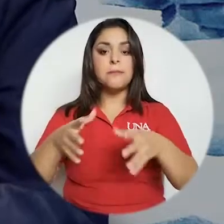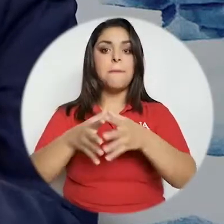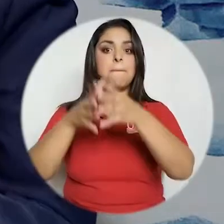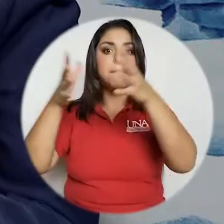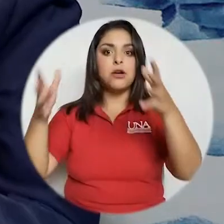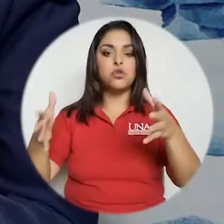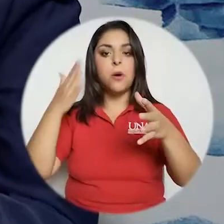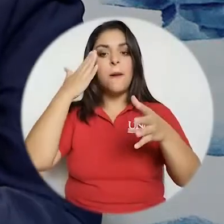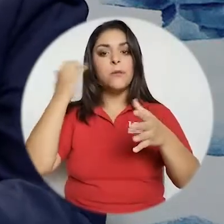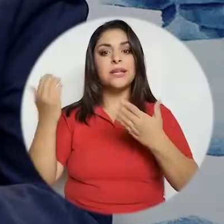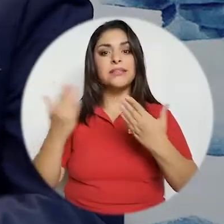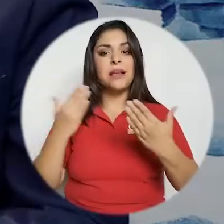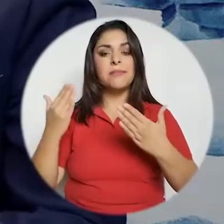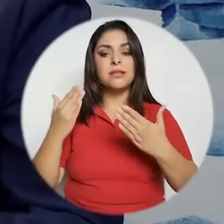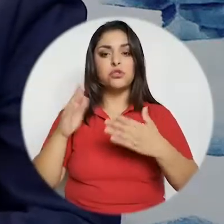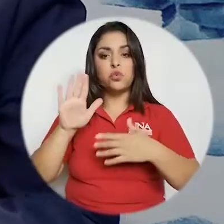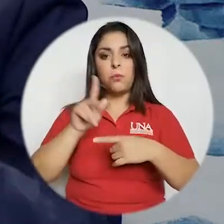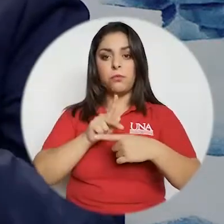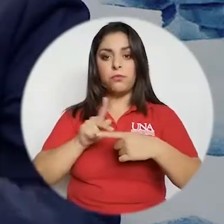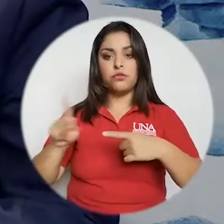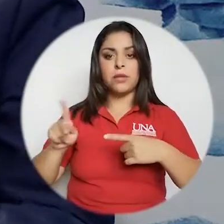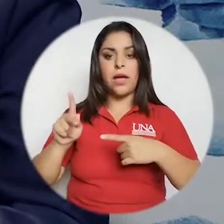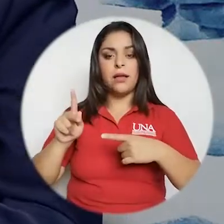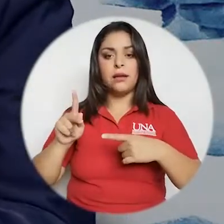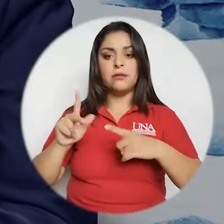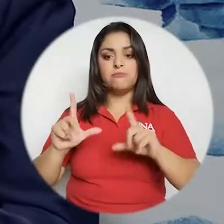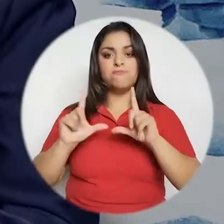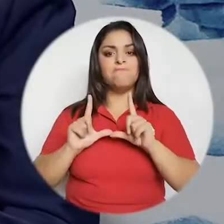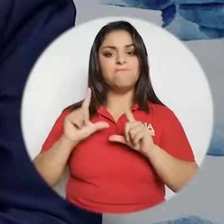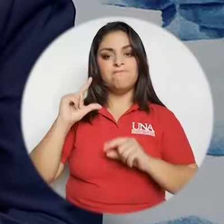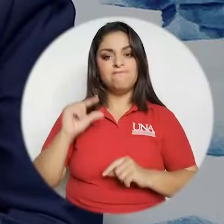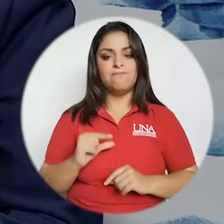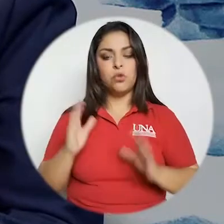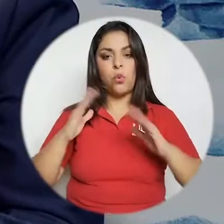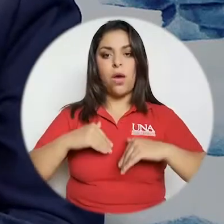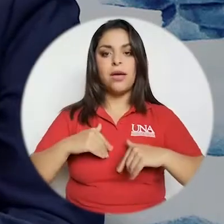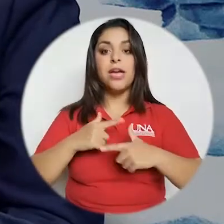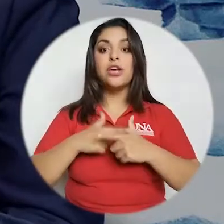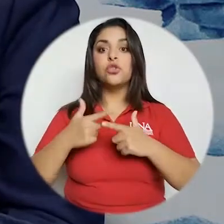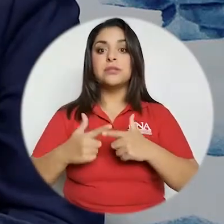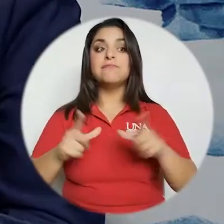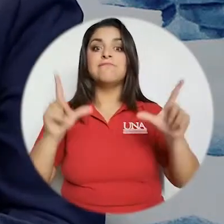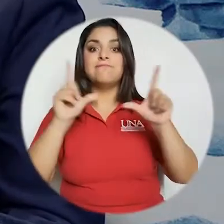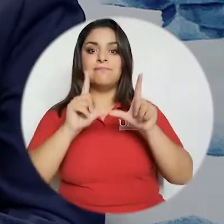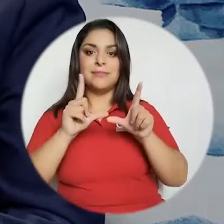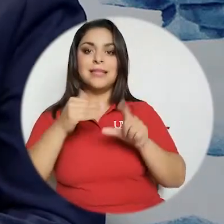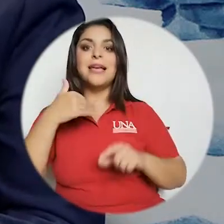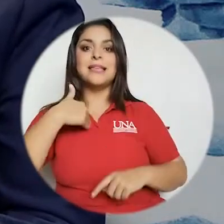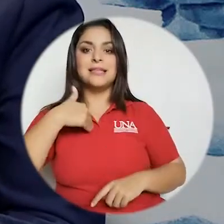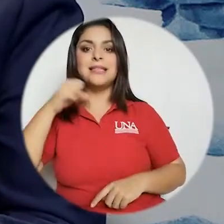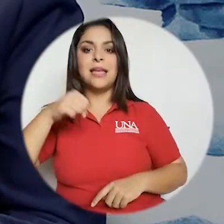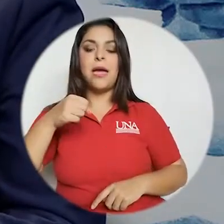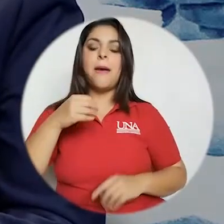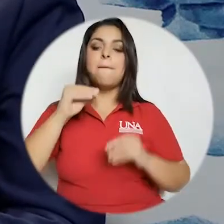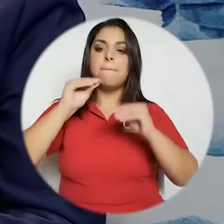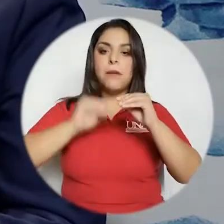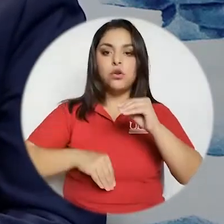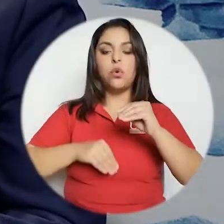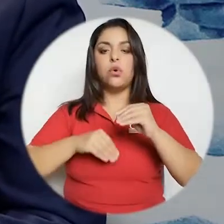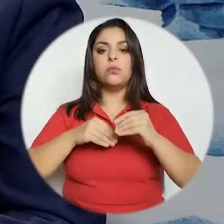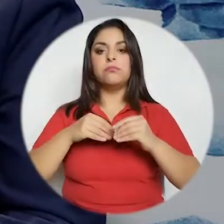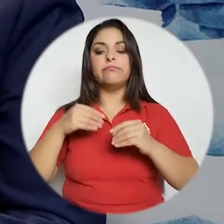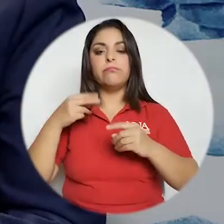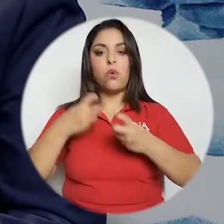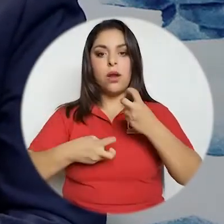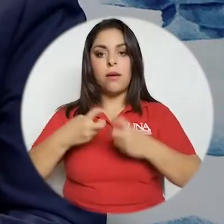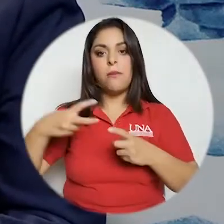vio enfrentado porque su formación profesional era de menor nivel en ese sentido asegurar que la